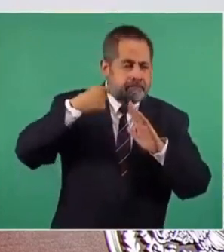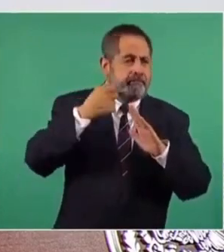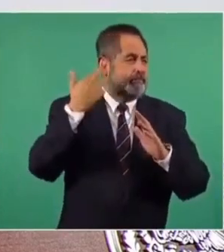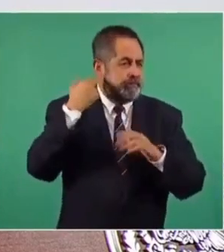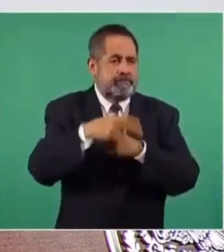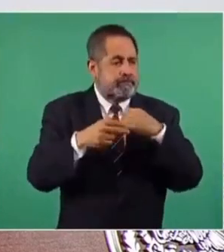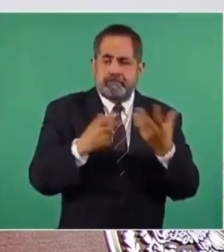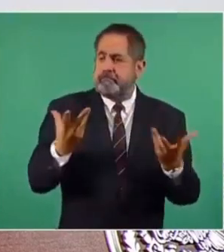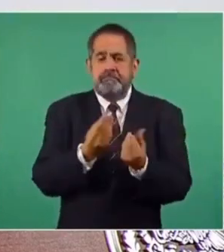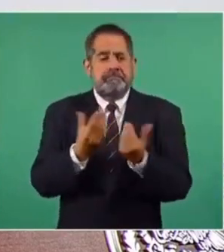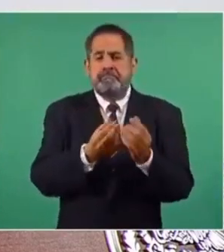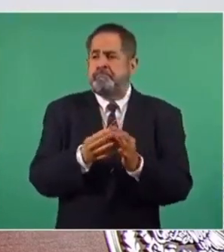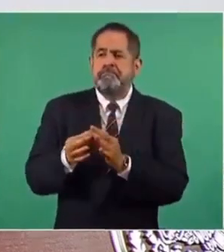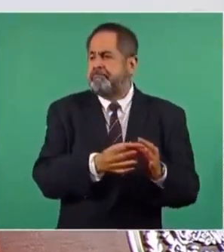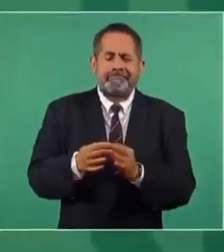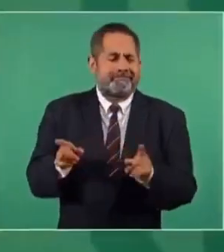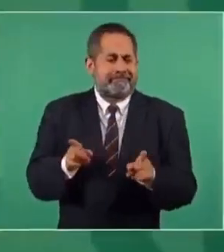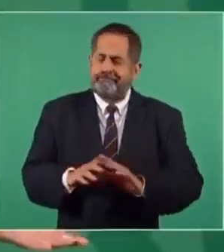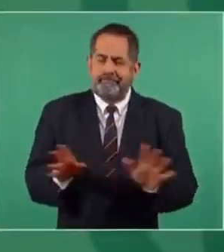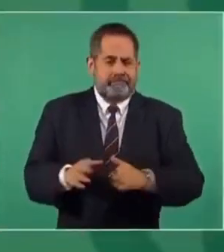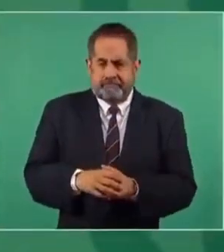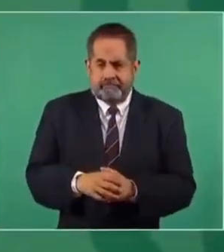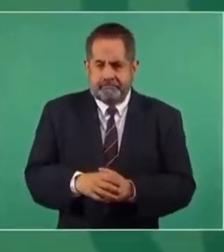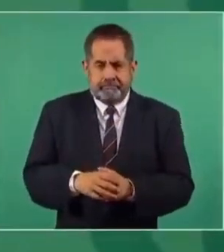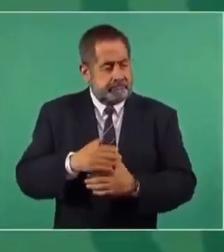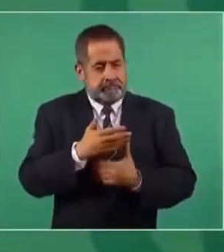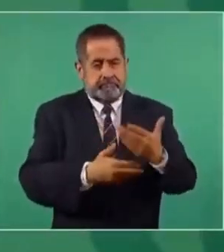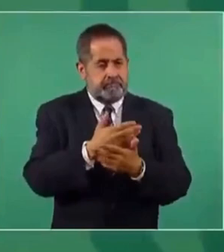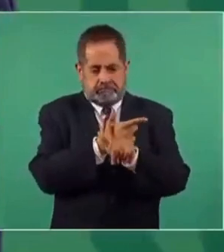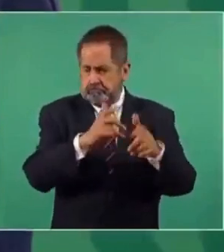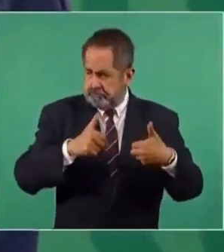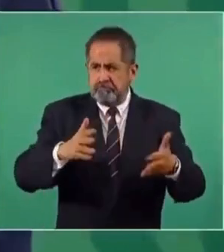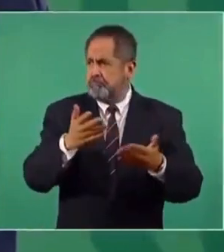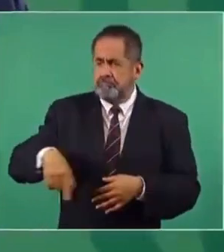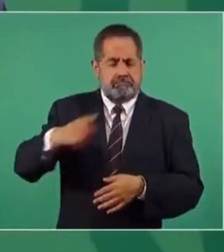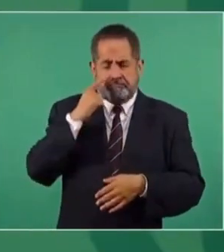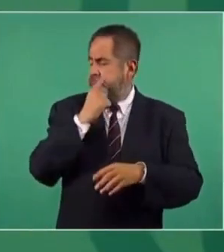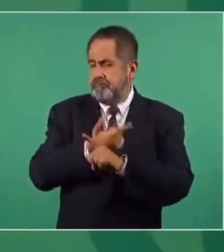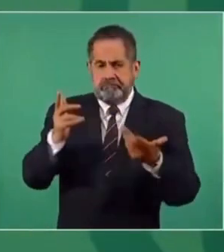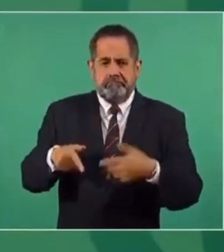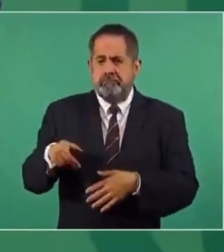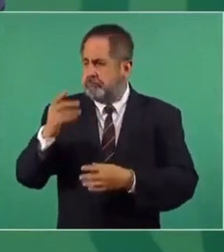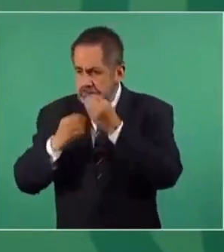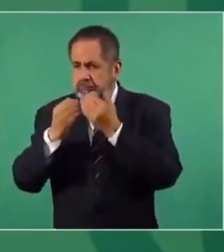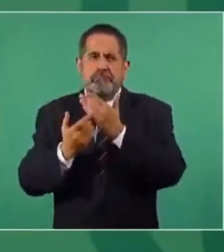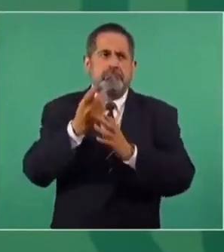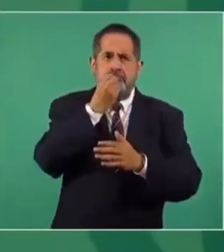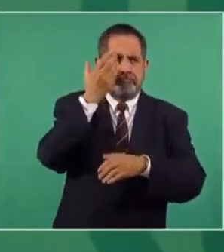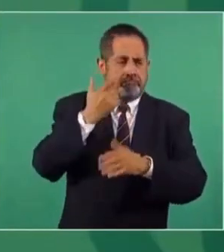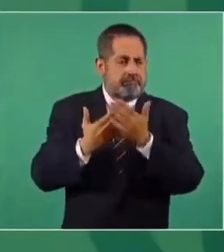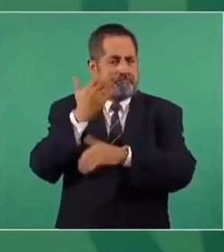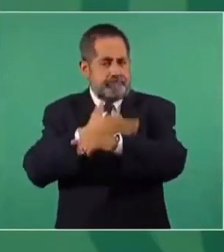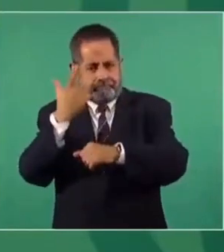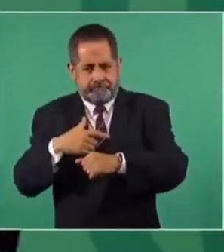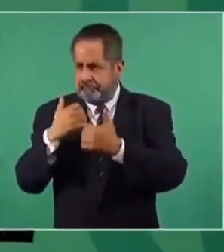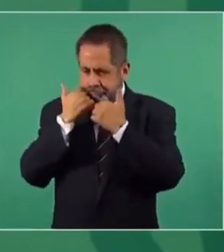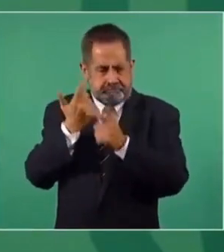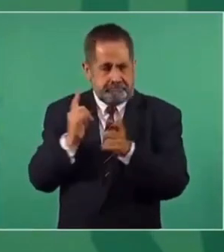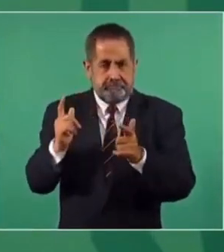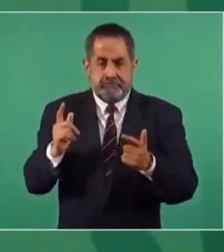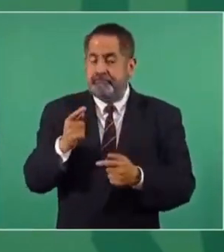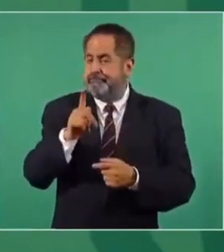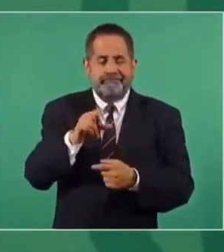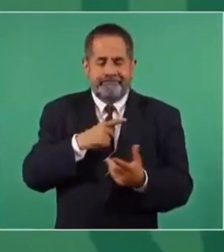televisión. Entonces, yo les expreso, son libres, desayunen, coman, cenen, pero